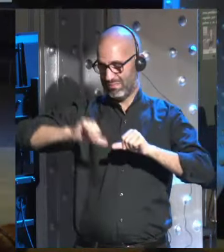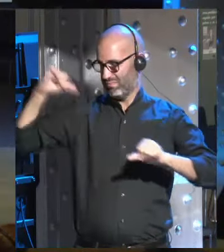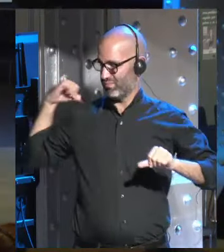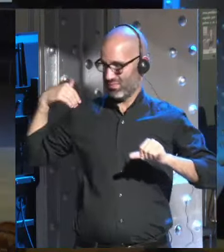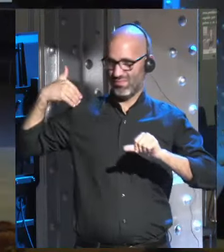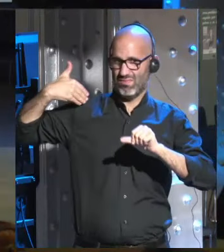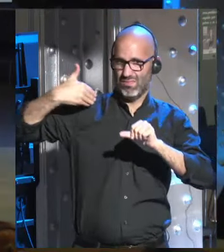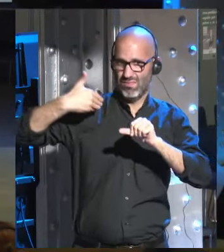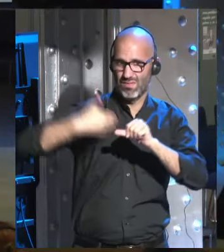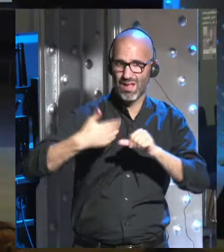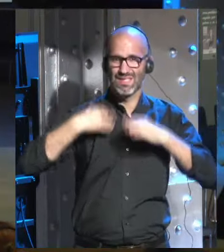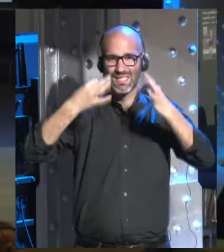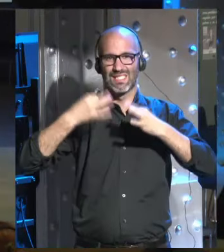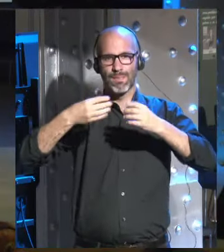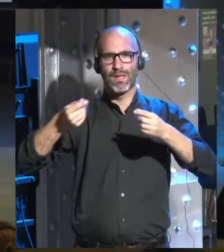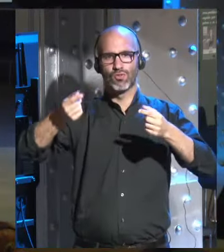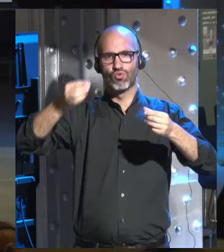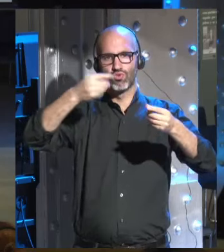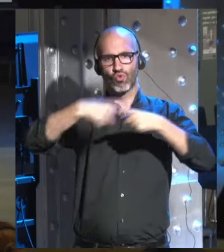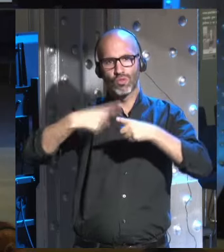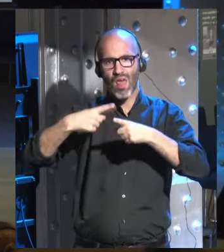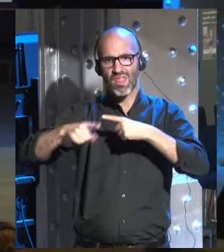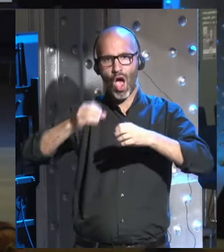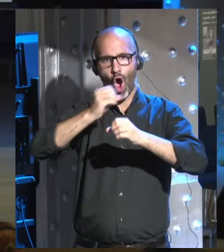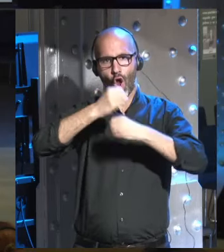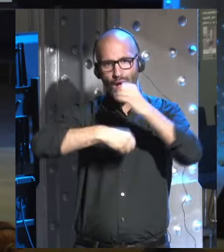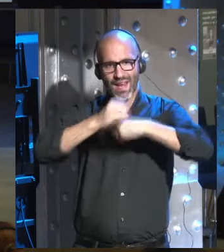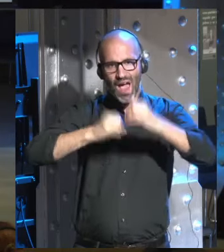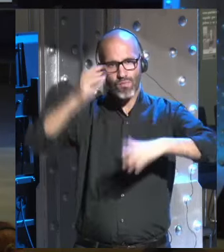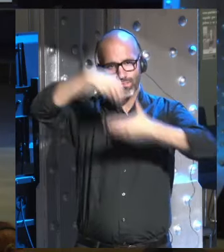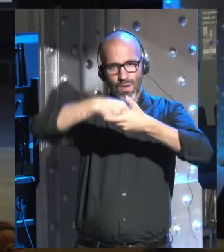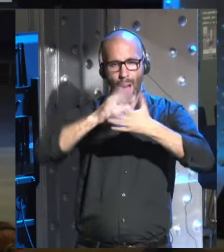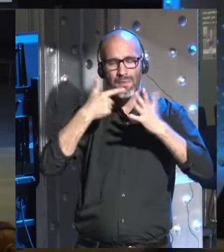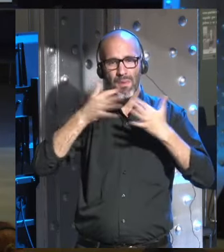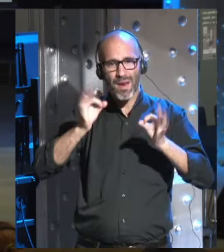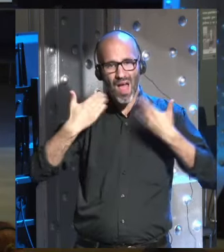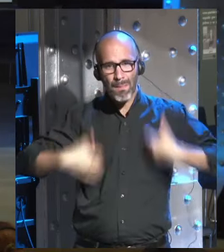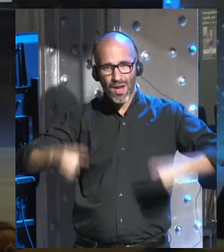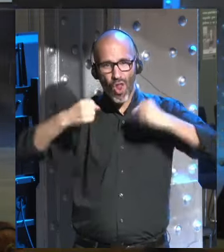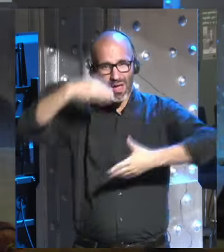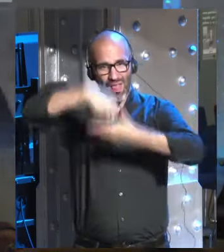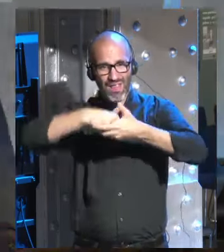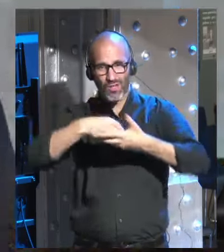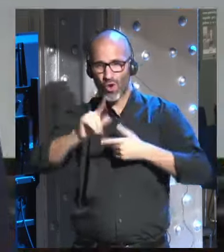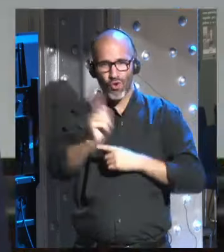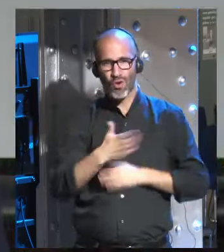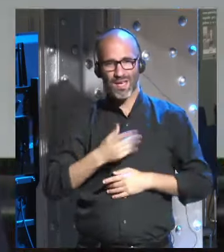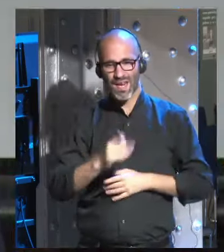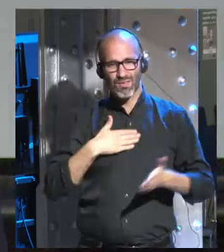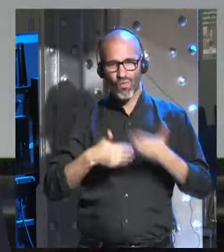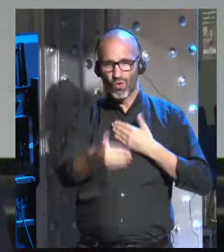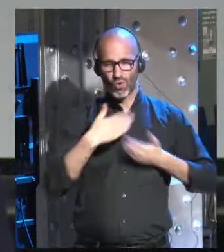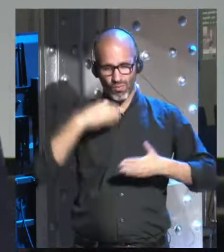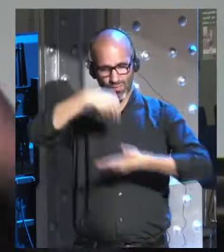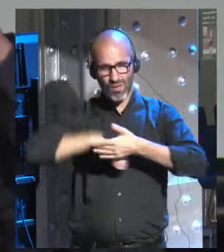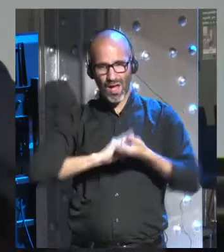sustancias orgánicas y la ingeniería biológica no tiene el propósito de cambiar nada de